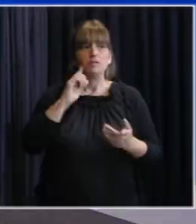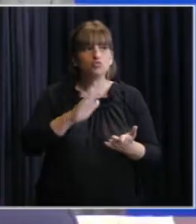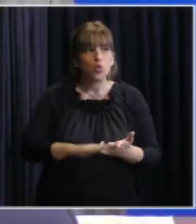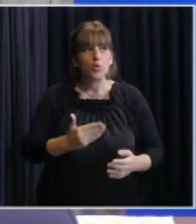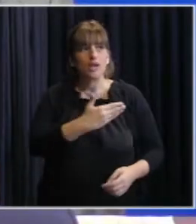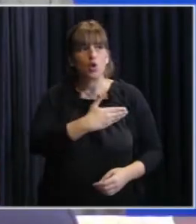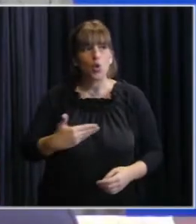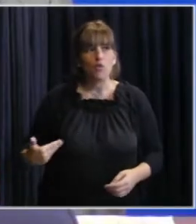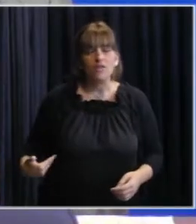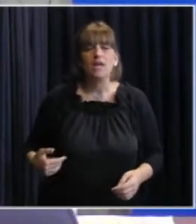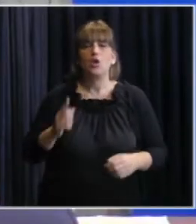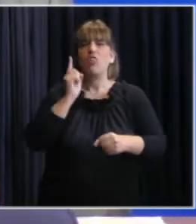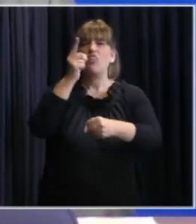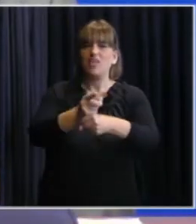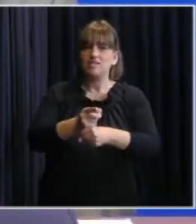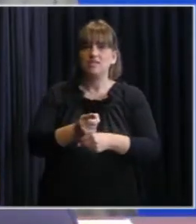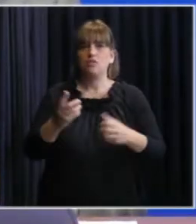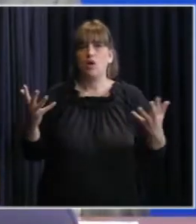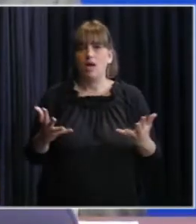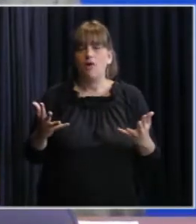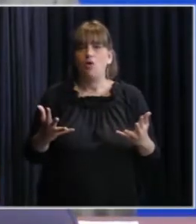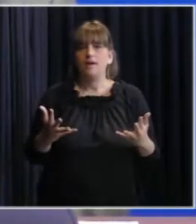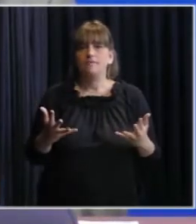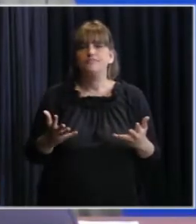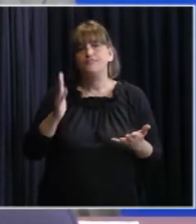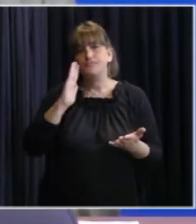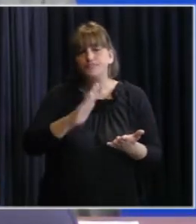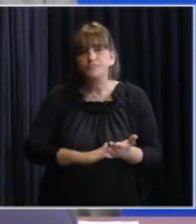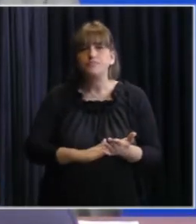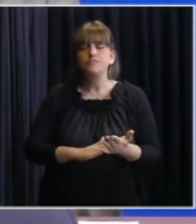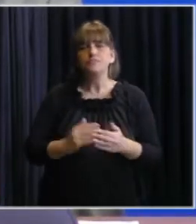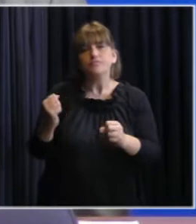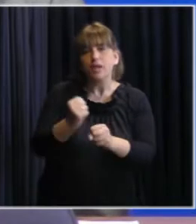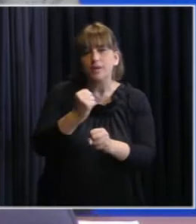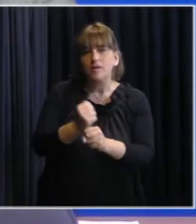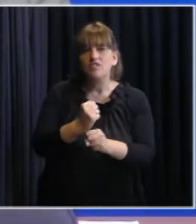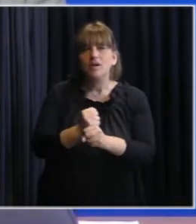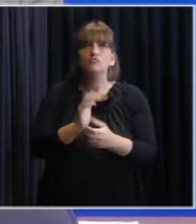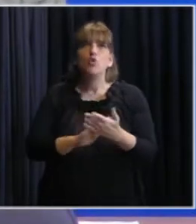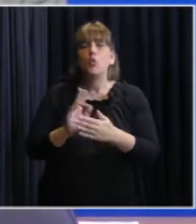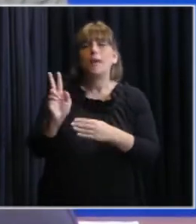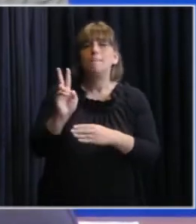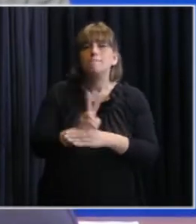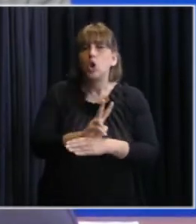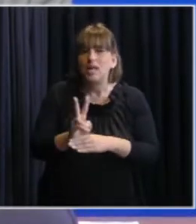tomando algunas acciones que el gobierno está tomando en el sentido de trabajar en la protección